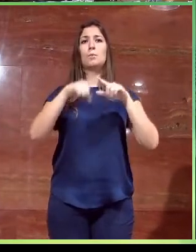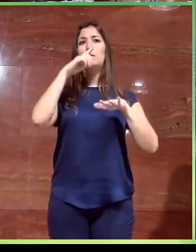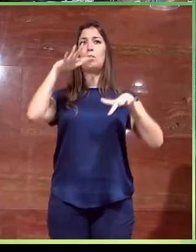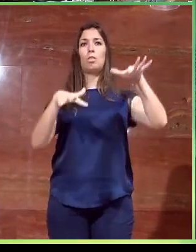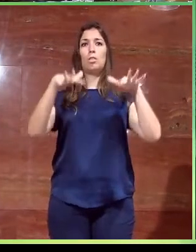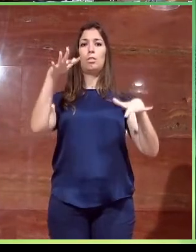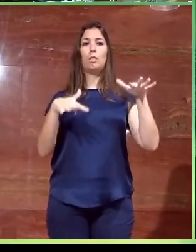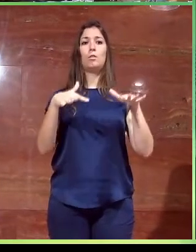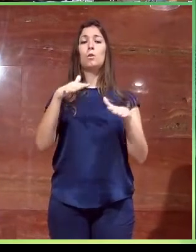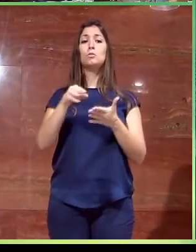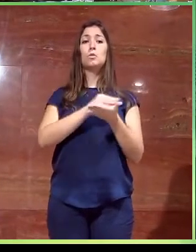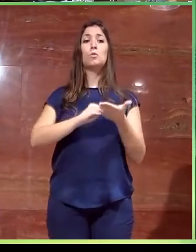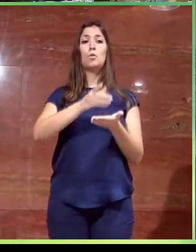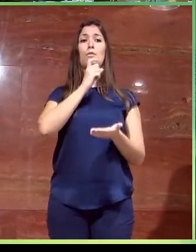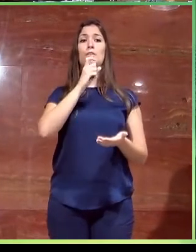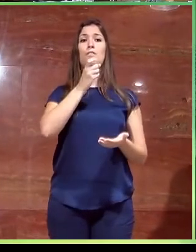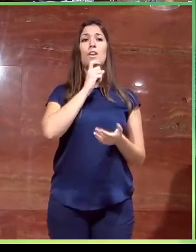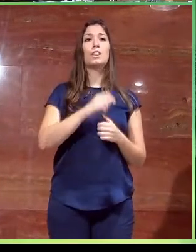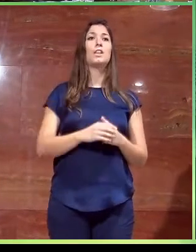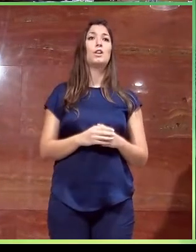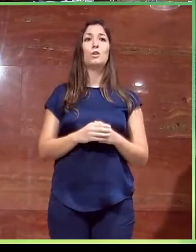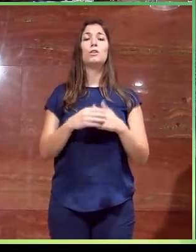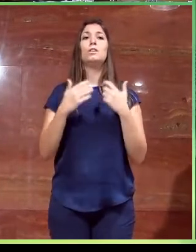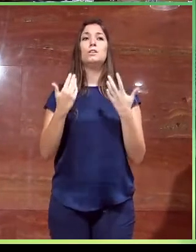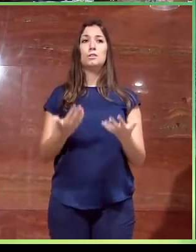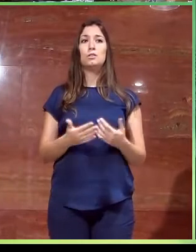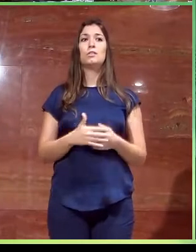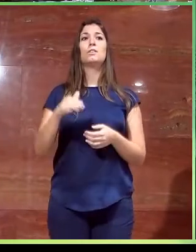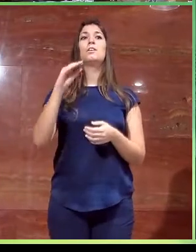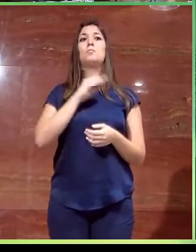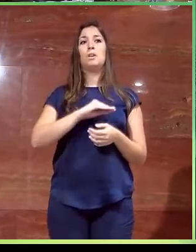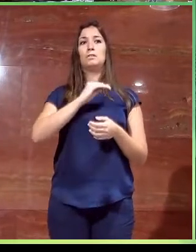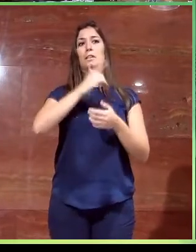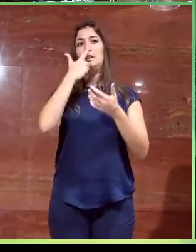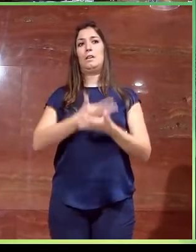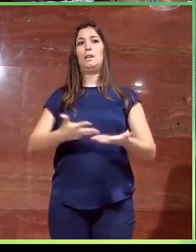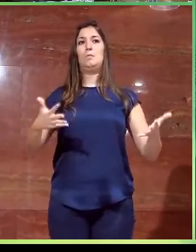no son muy difíciles de resolver a nuestro modo de entender, puesto que es bastante amplio el espacio